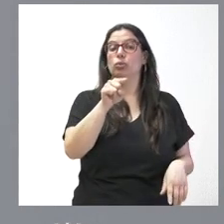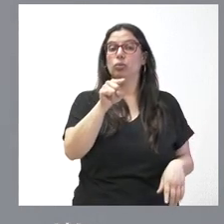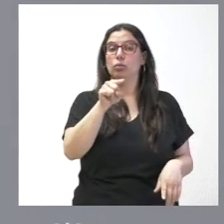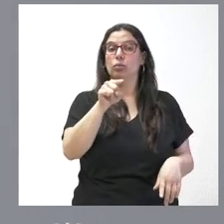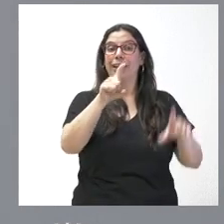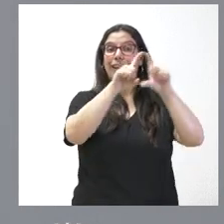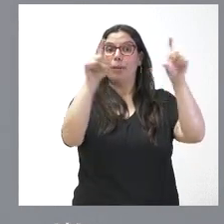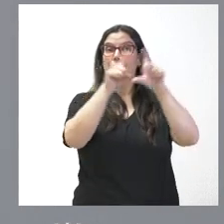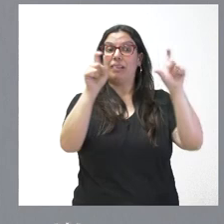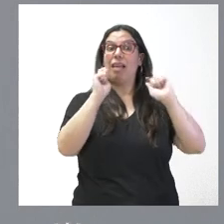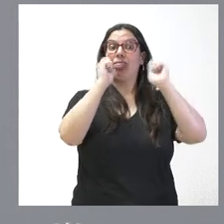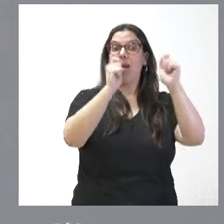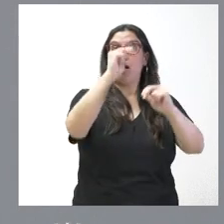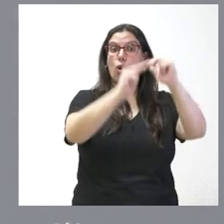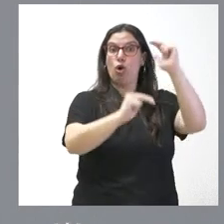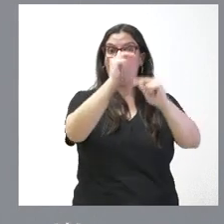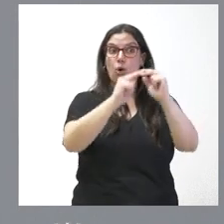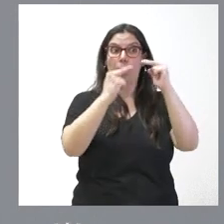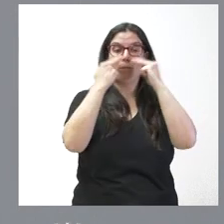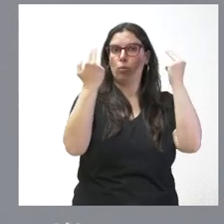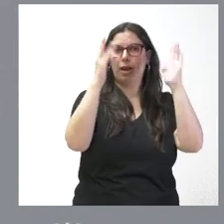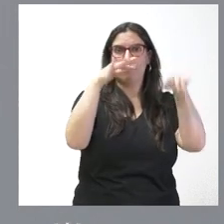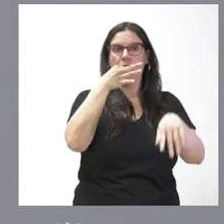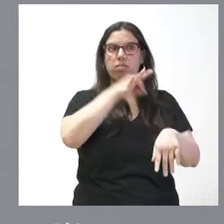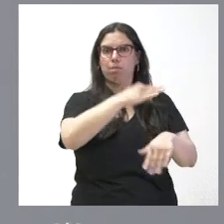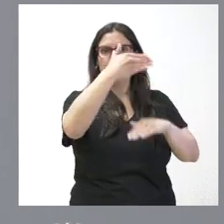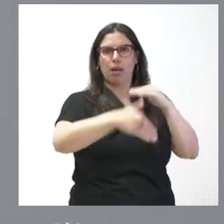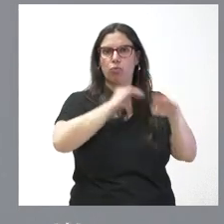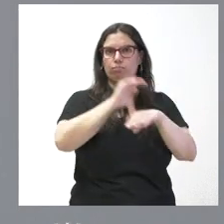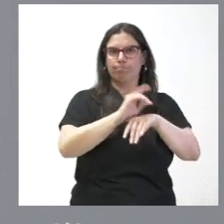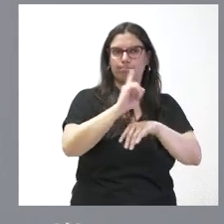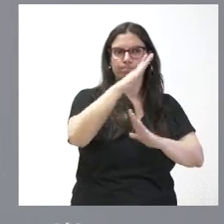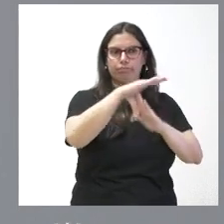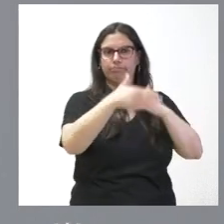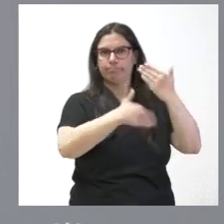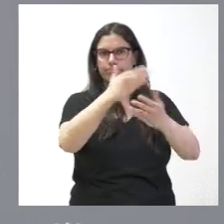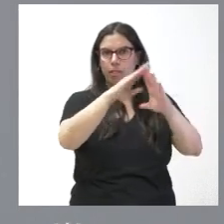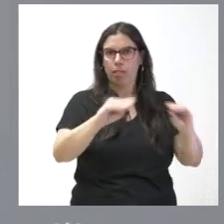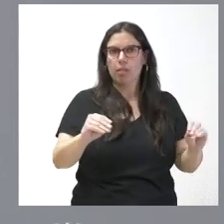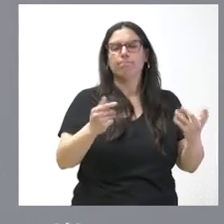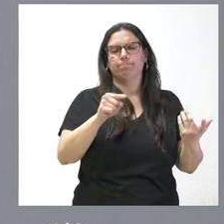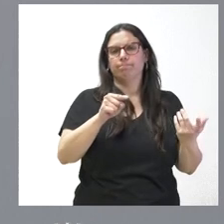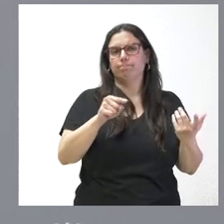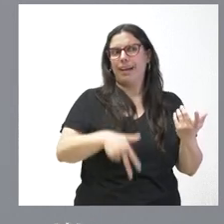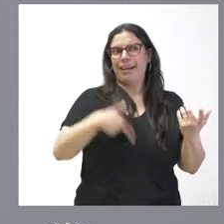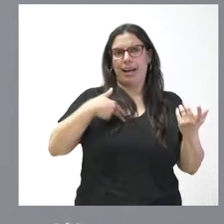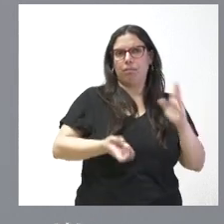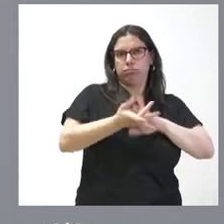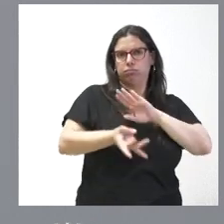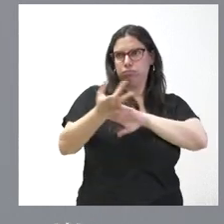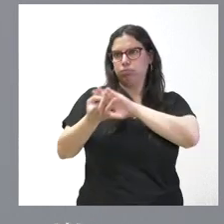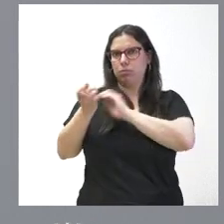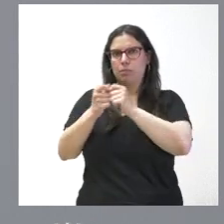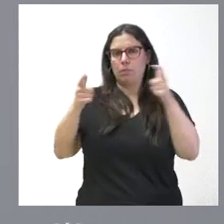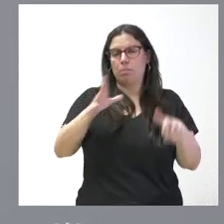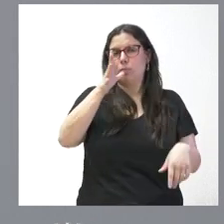empresas adjudicatarias de obras que no están pudiendo concluir los mismos en los plazos establecidos ha generalizado mucho en los últimos tiempos las causas